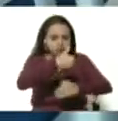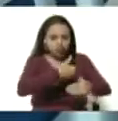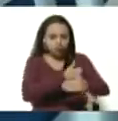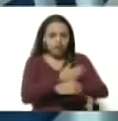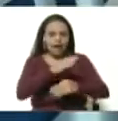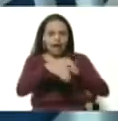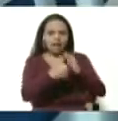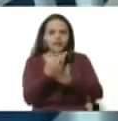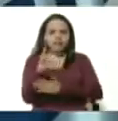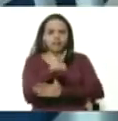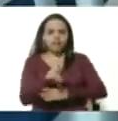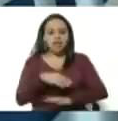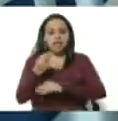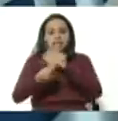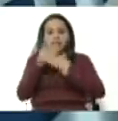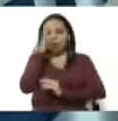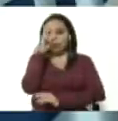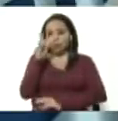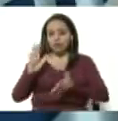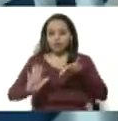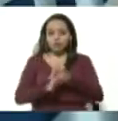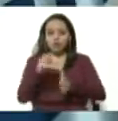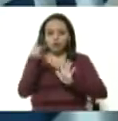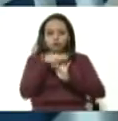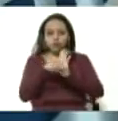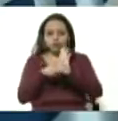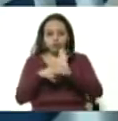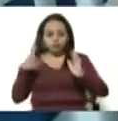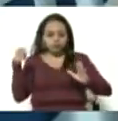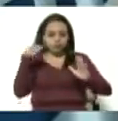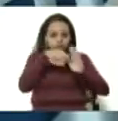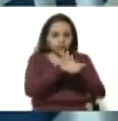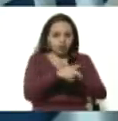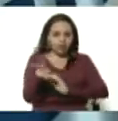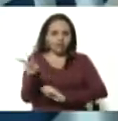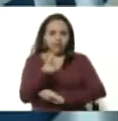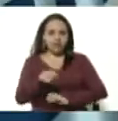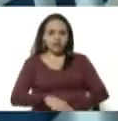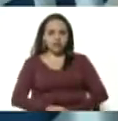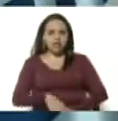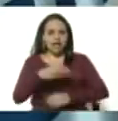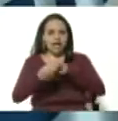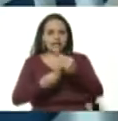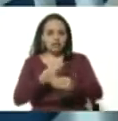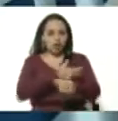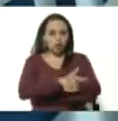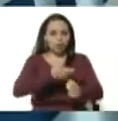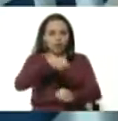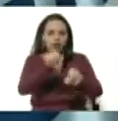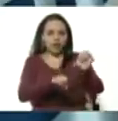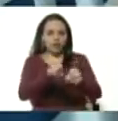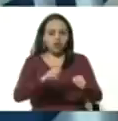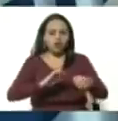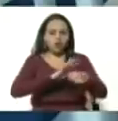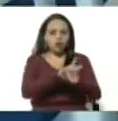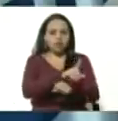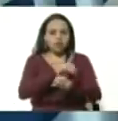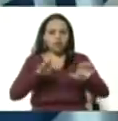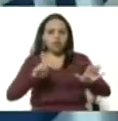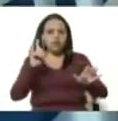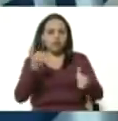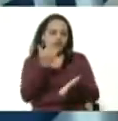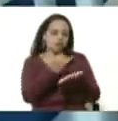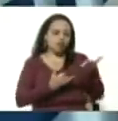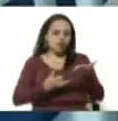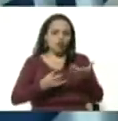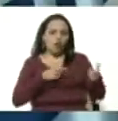esta forma burlar los protocolos de ingresos como lo son las pruebas del COVID-19, el registro y control